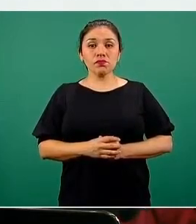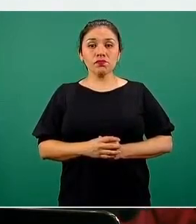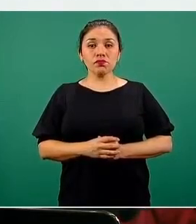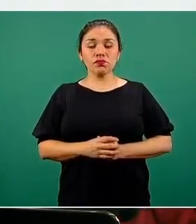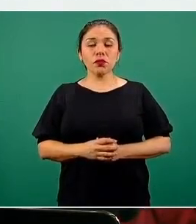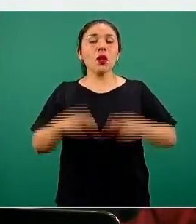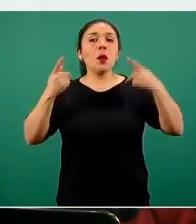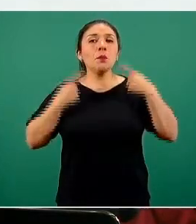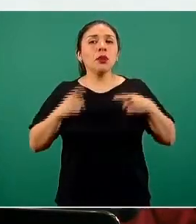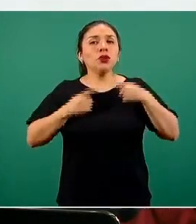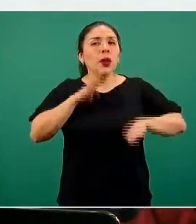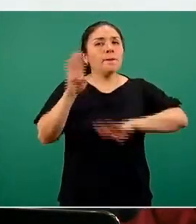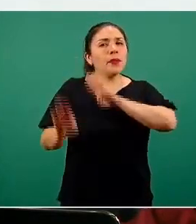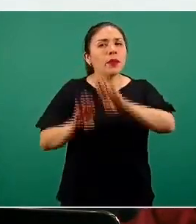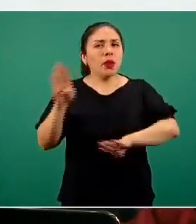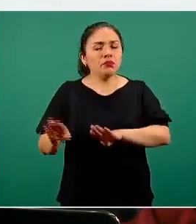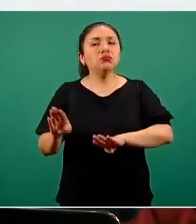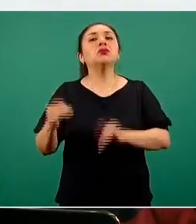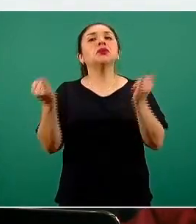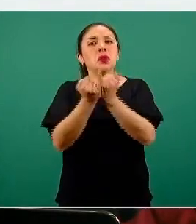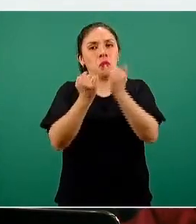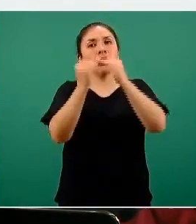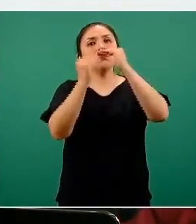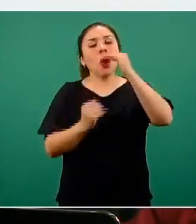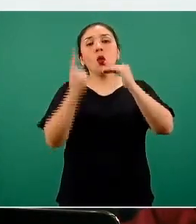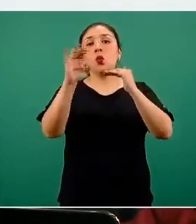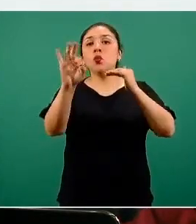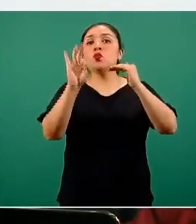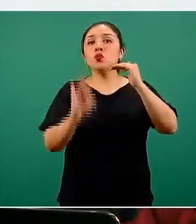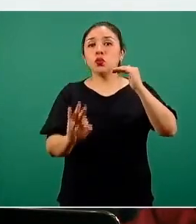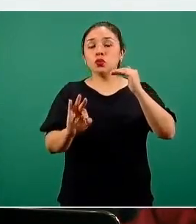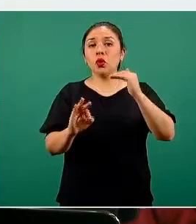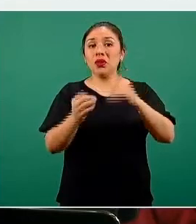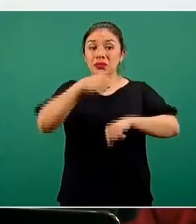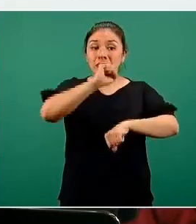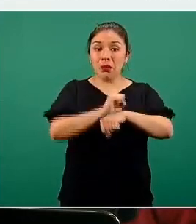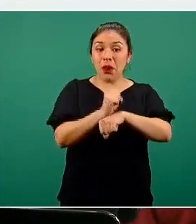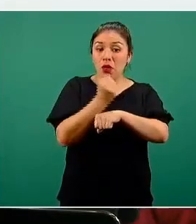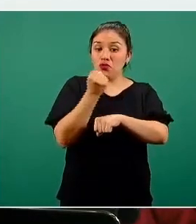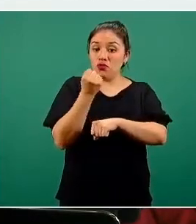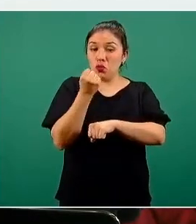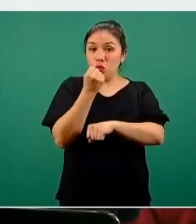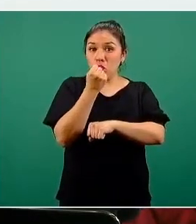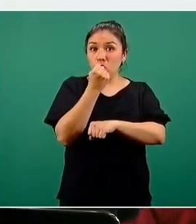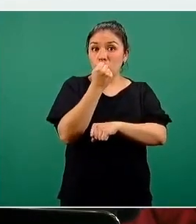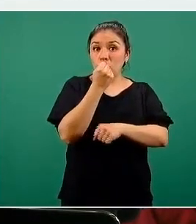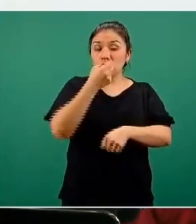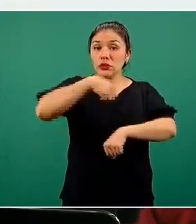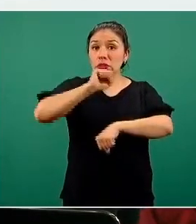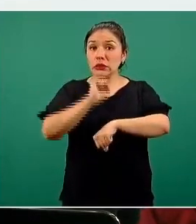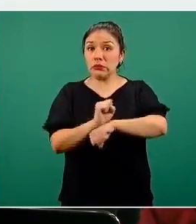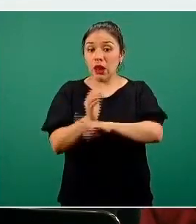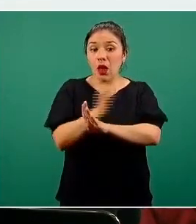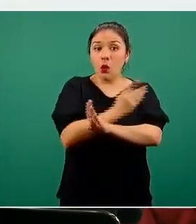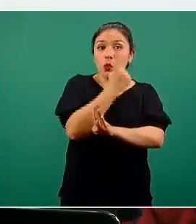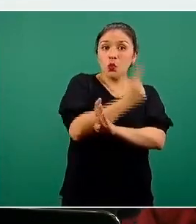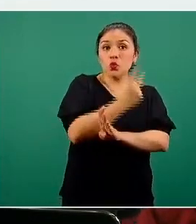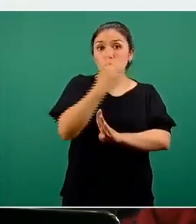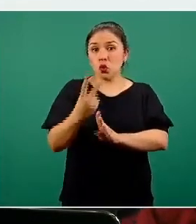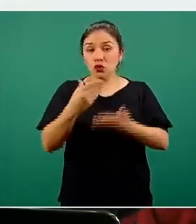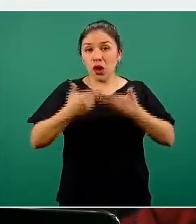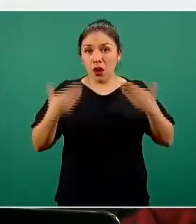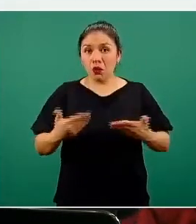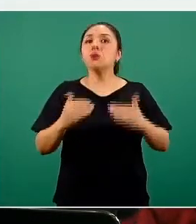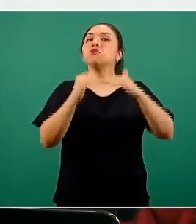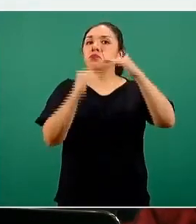letalidad. La letalidad disminuyó un punto porcentual entre la semana 2 y la semana 1 y